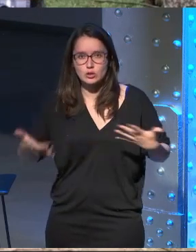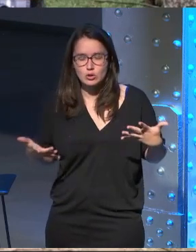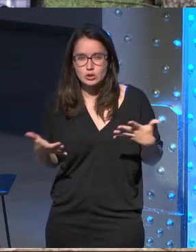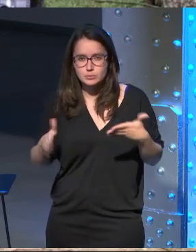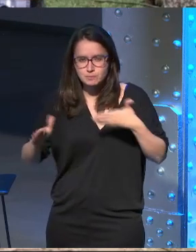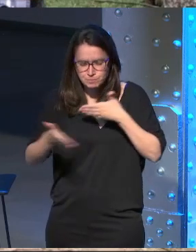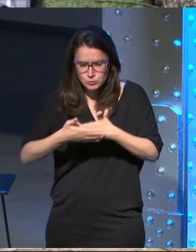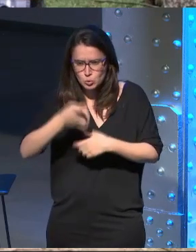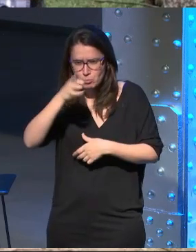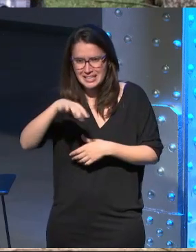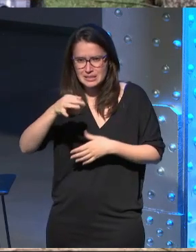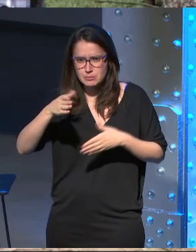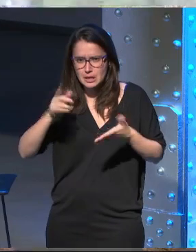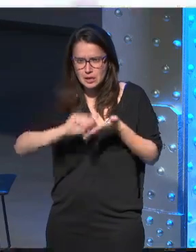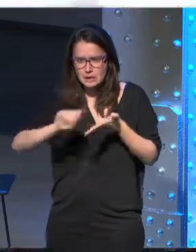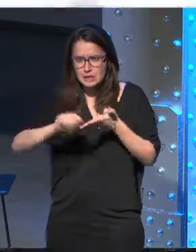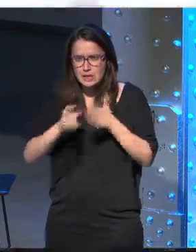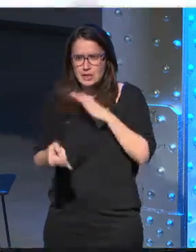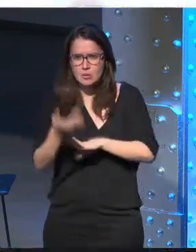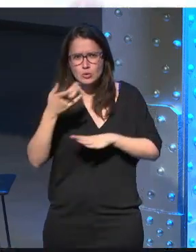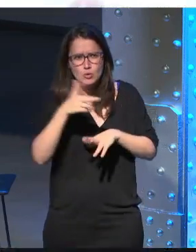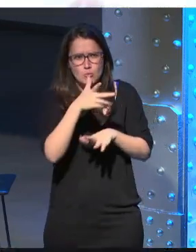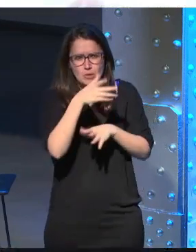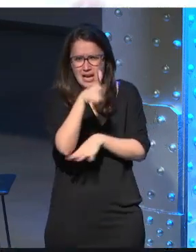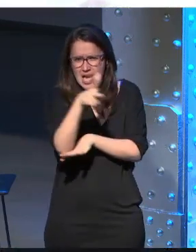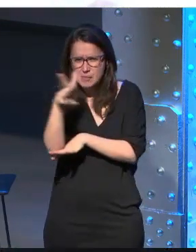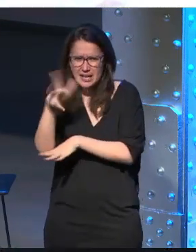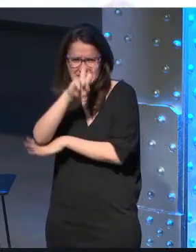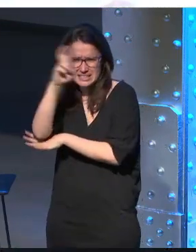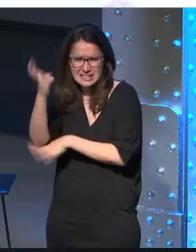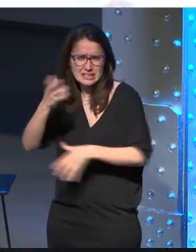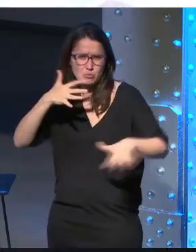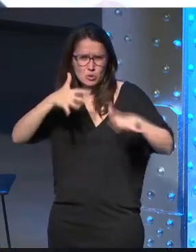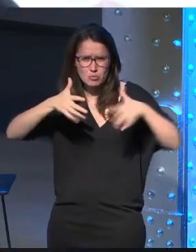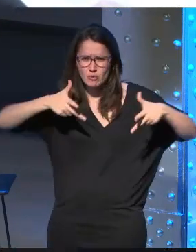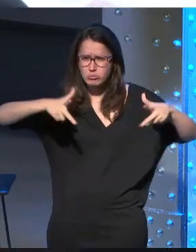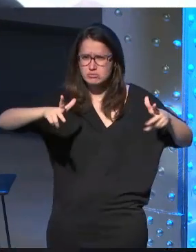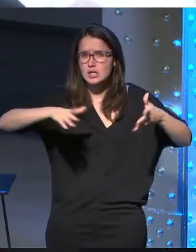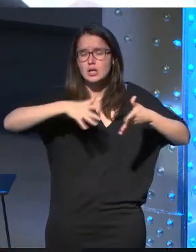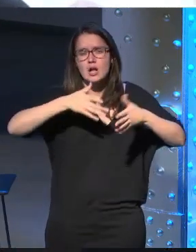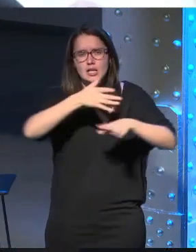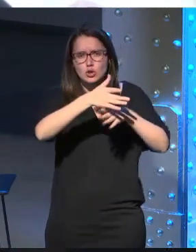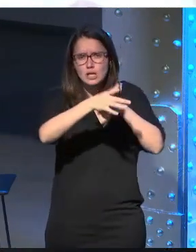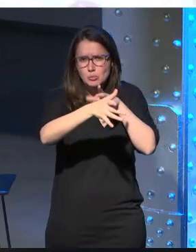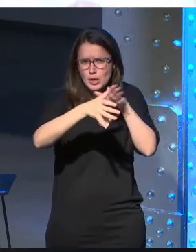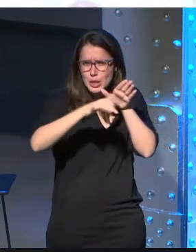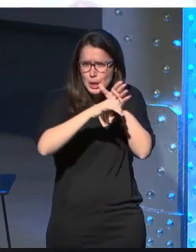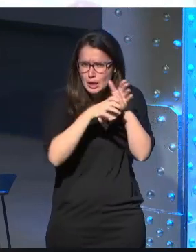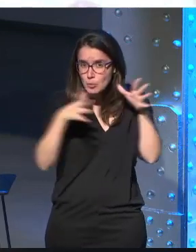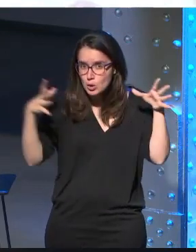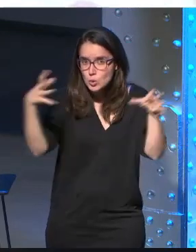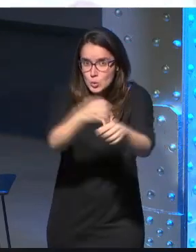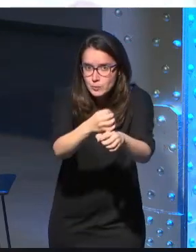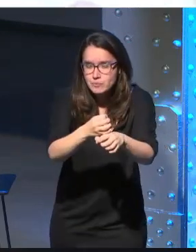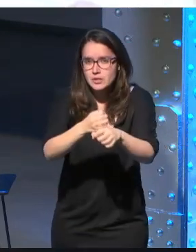encerré un mes y medio en la oficina e hice un bicho con un montón de cámaras que permitía que se movieran que permitían que se acercaran las cosas muy cerca e